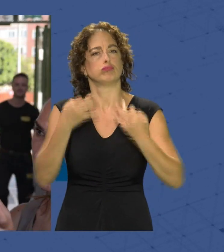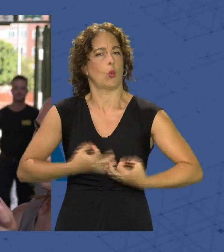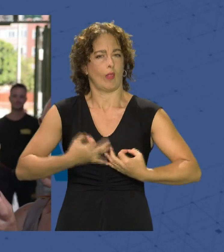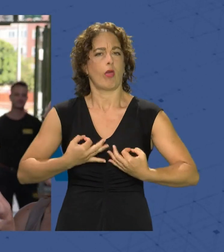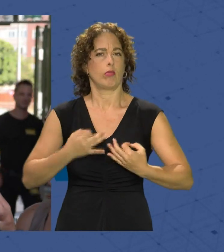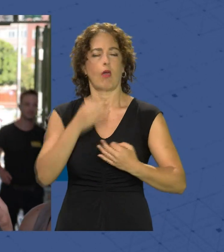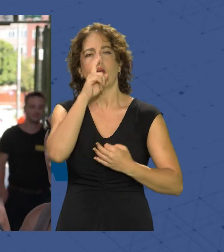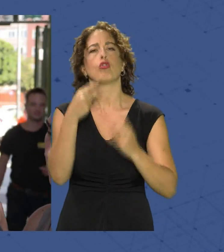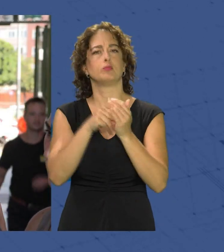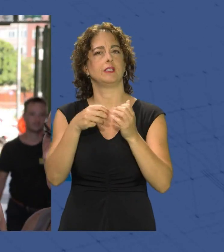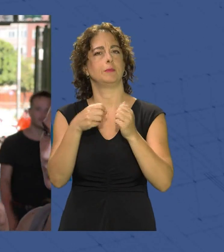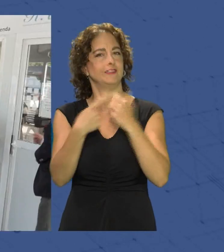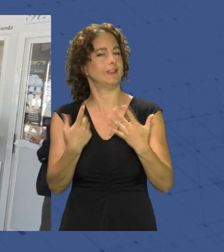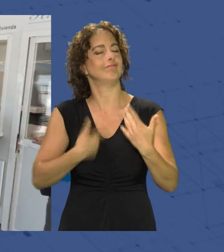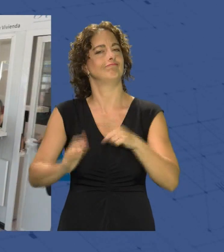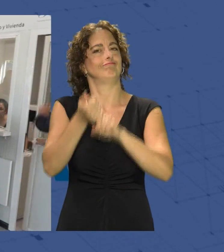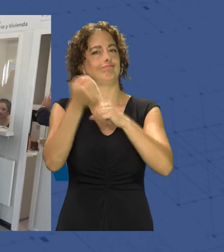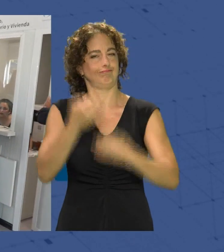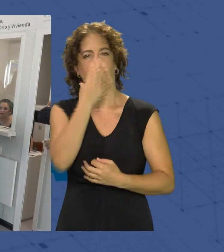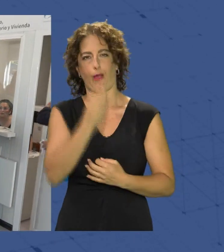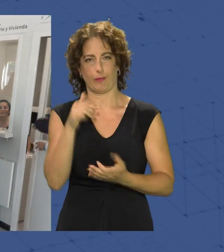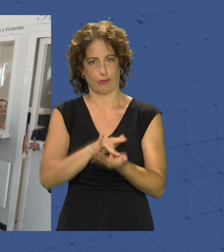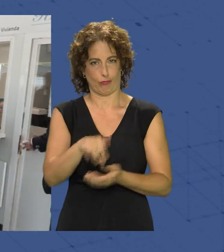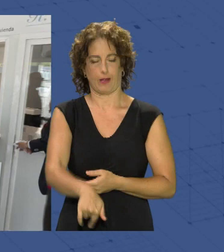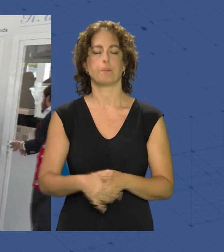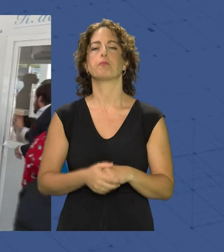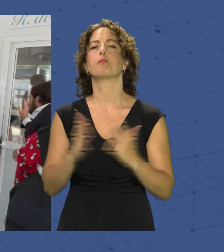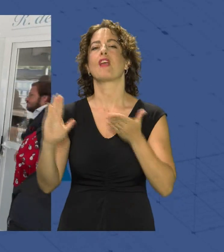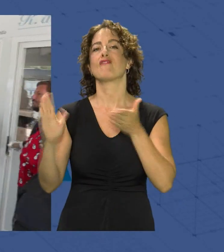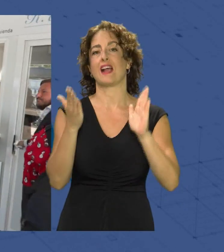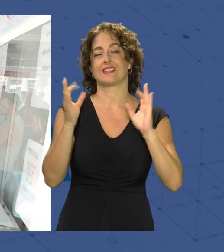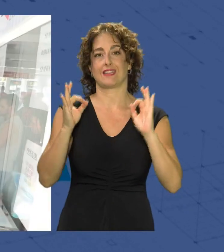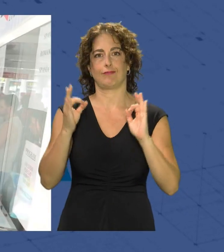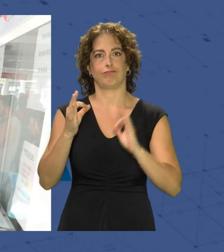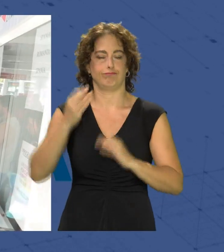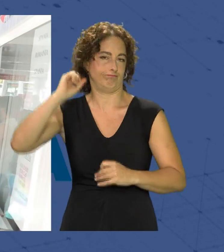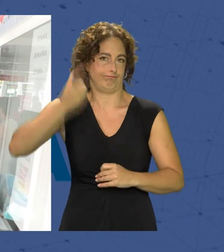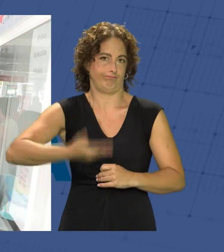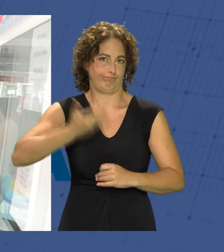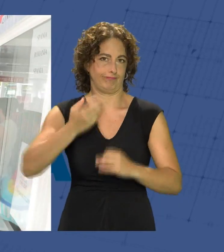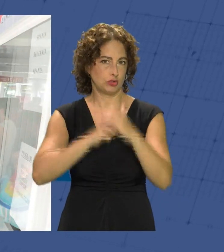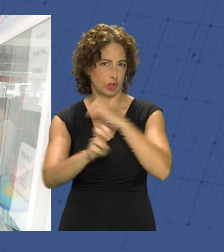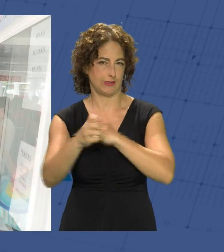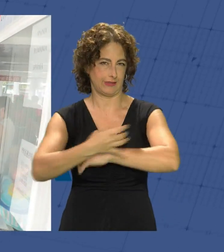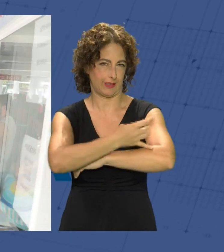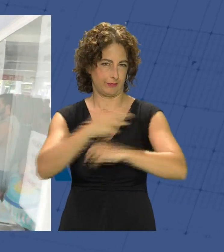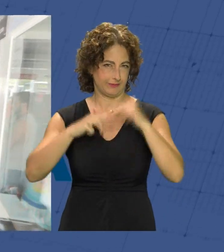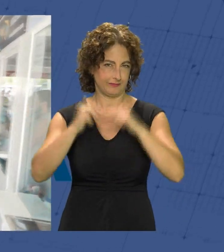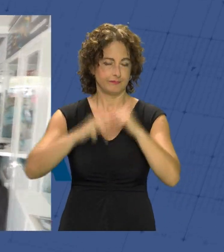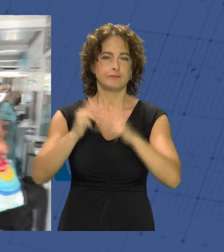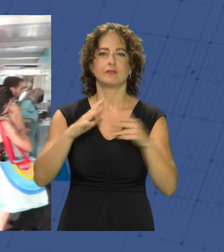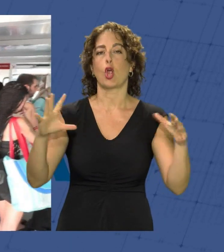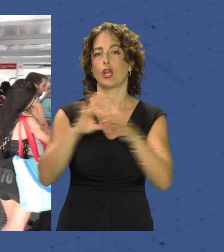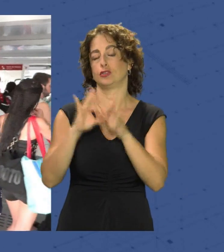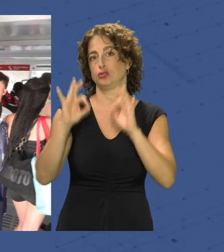en el año 2026 definitivamente... Sin duda afrontamos la fase decisiva del soterramiento y, en definitiva, de la conexión de